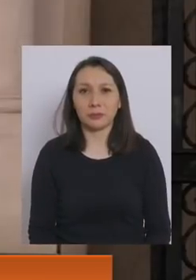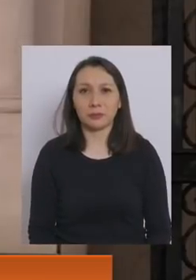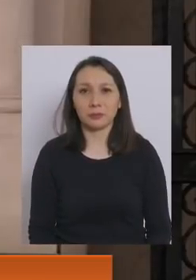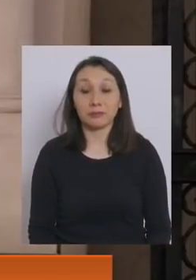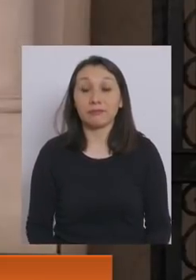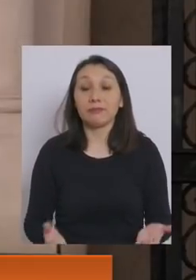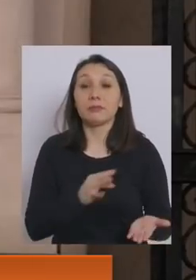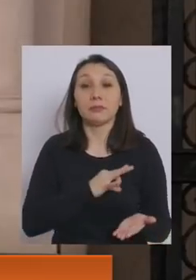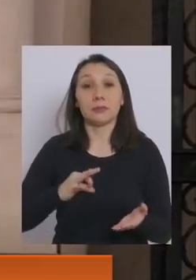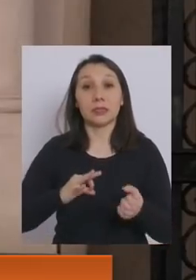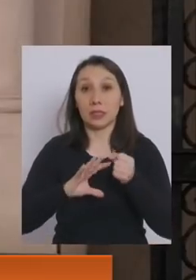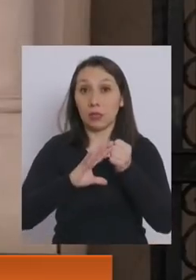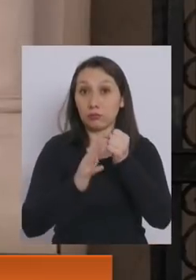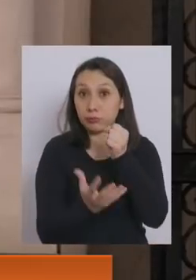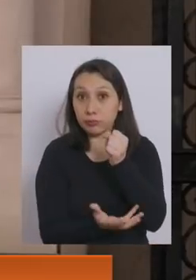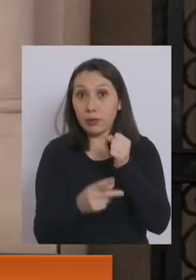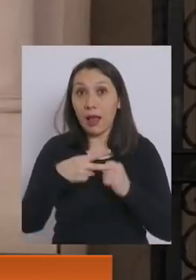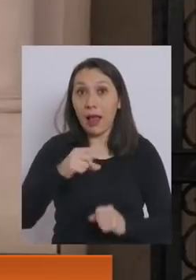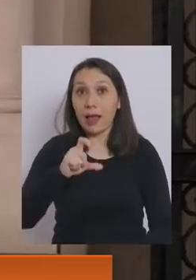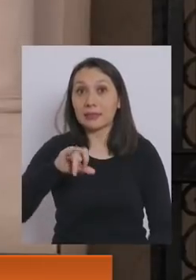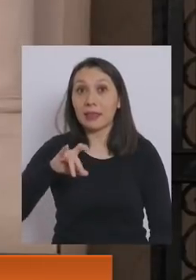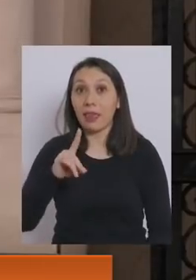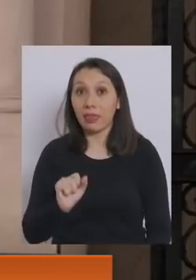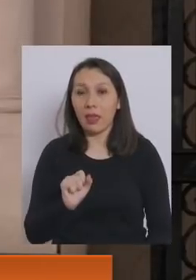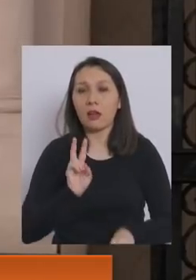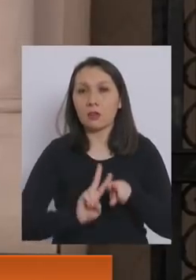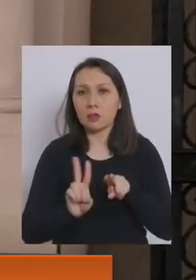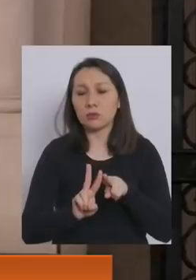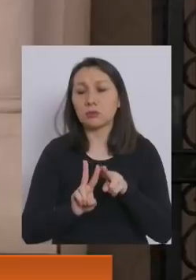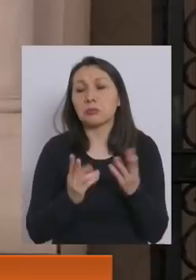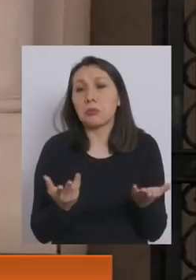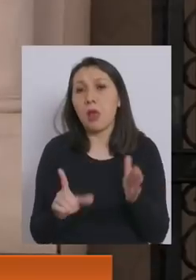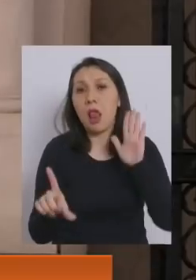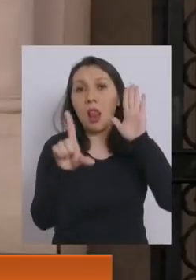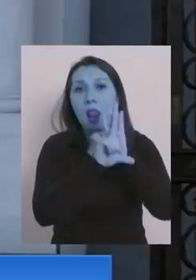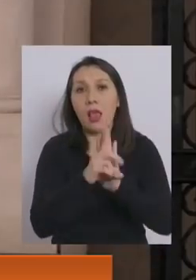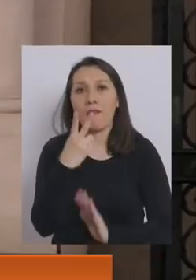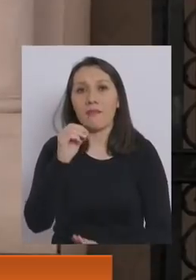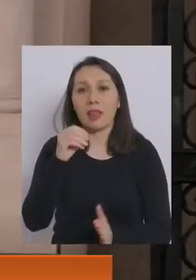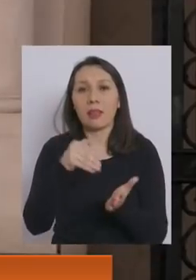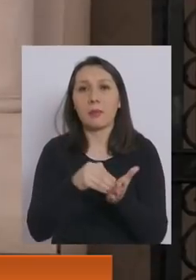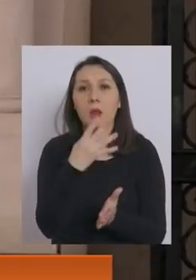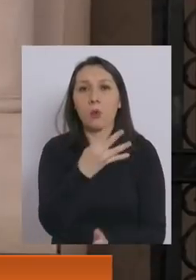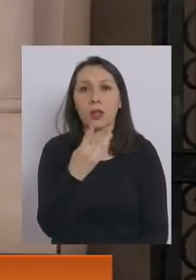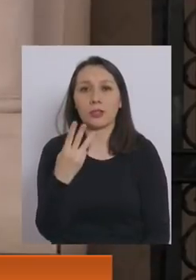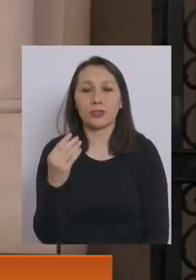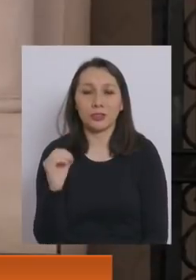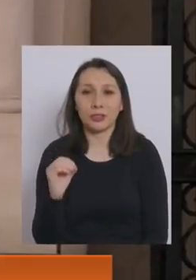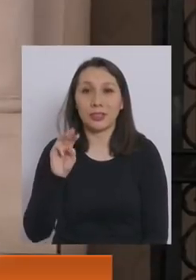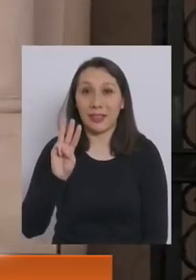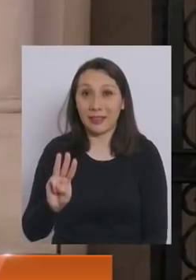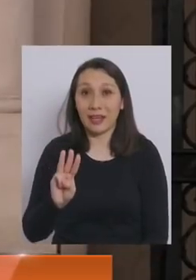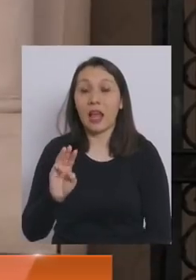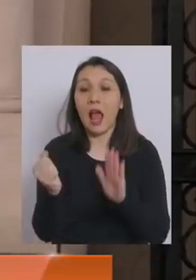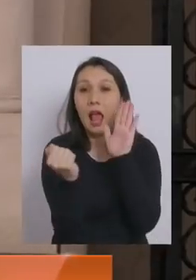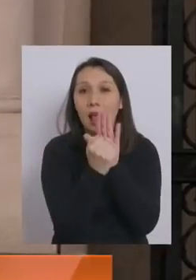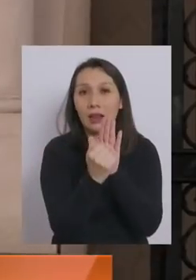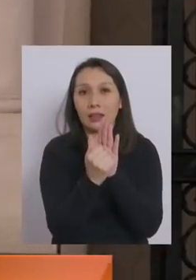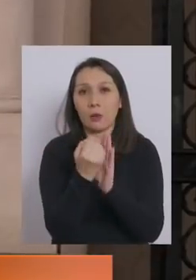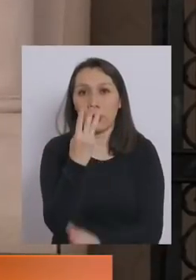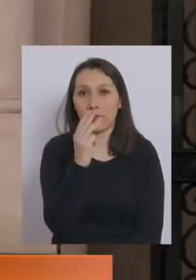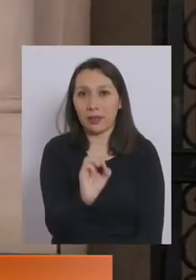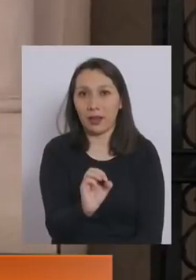El Ministerio de Hacienda ha hecho uso de la ley 20.403 en su artículo